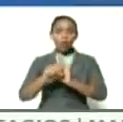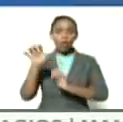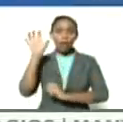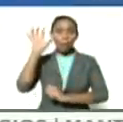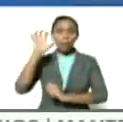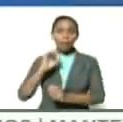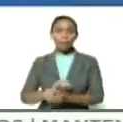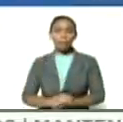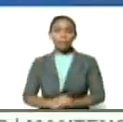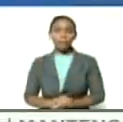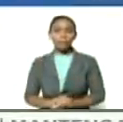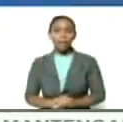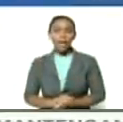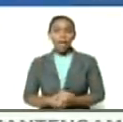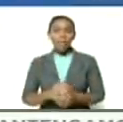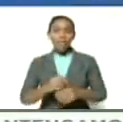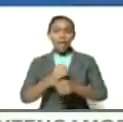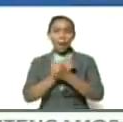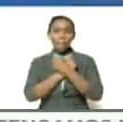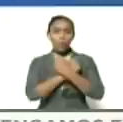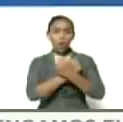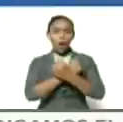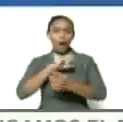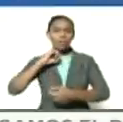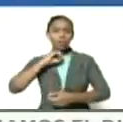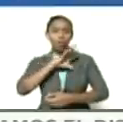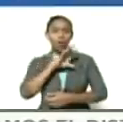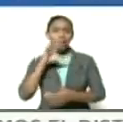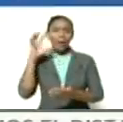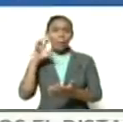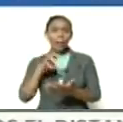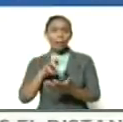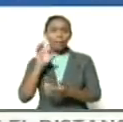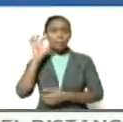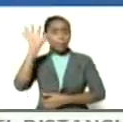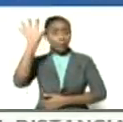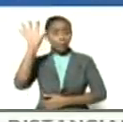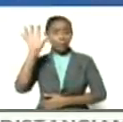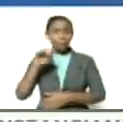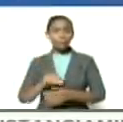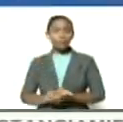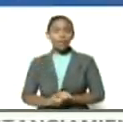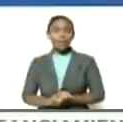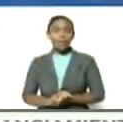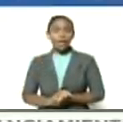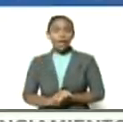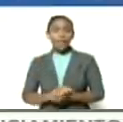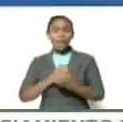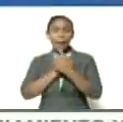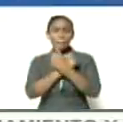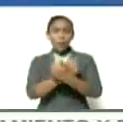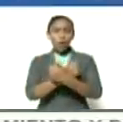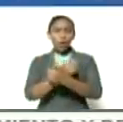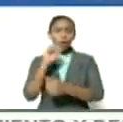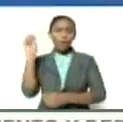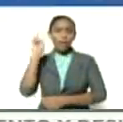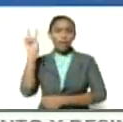de amor a la historia de la patria de amor por Venezuela